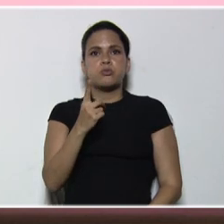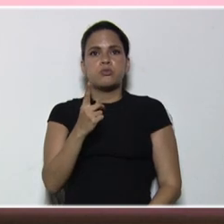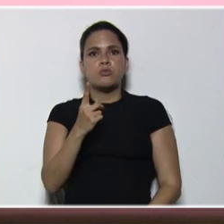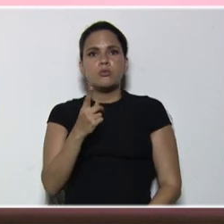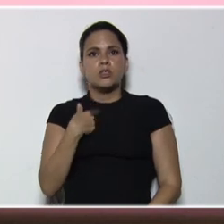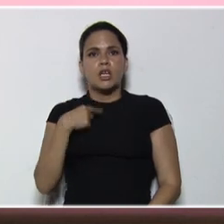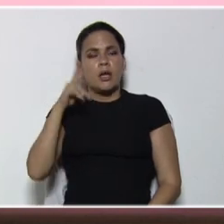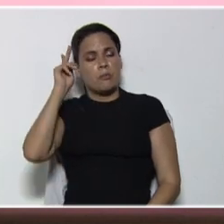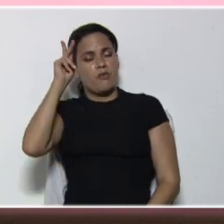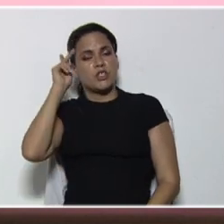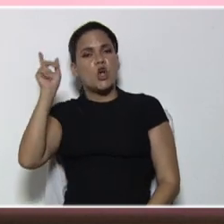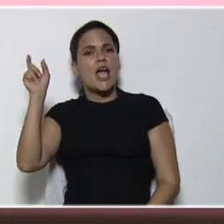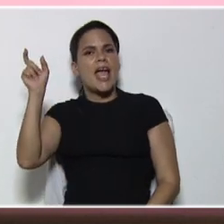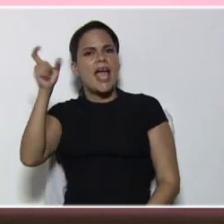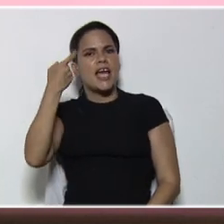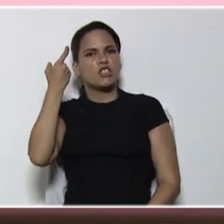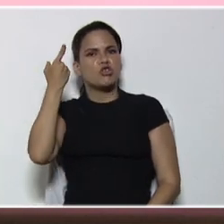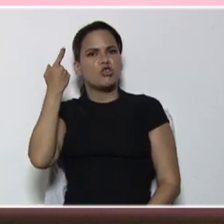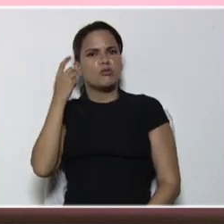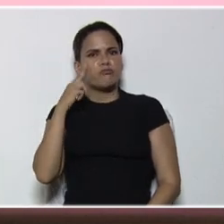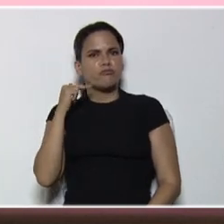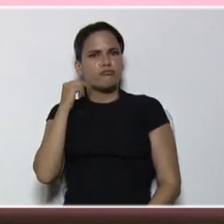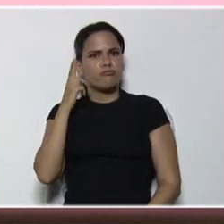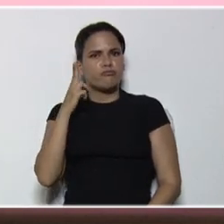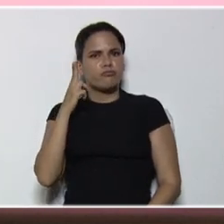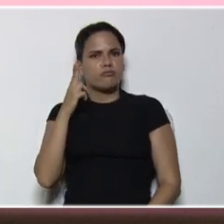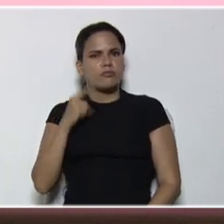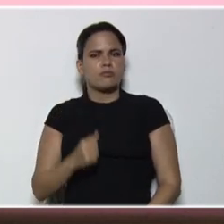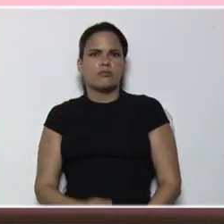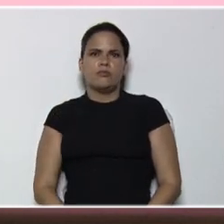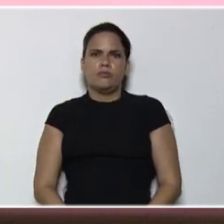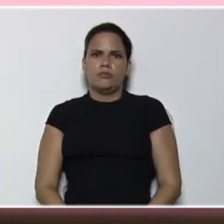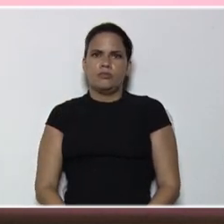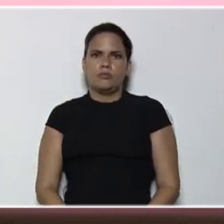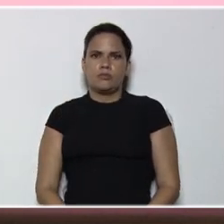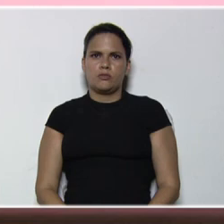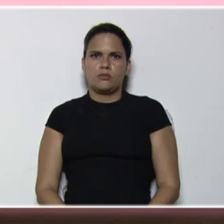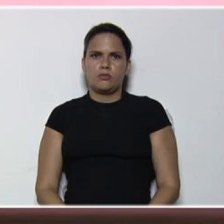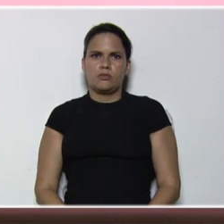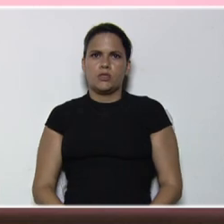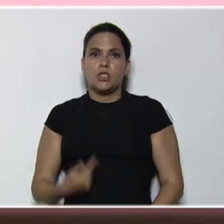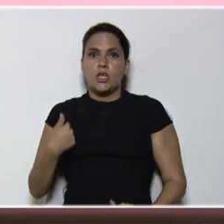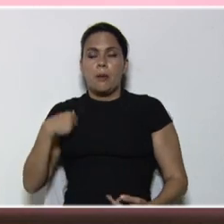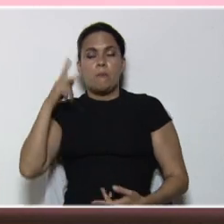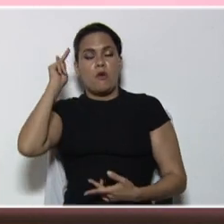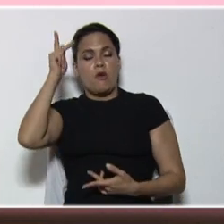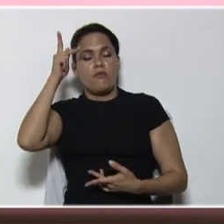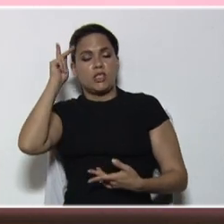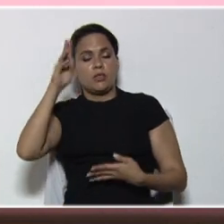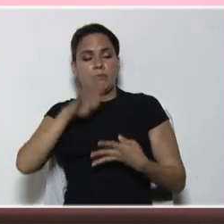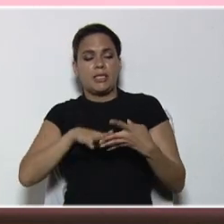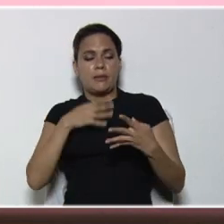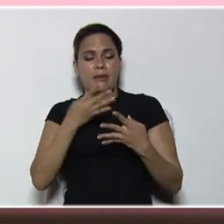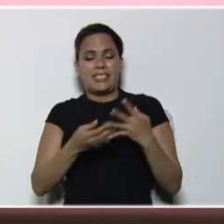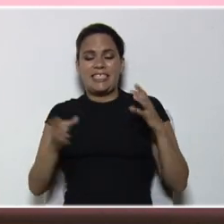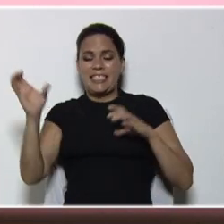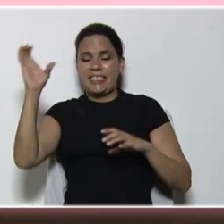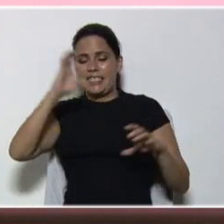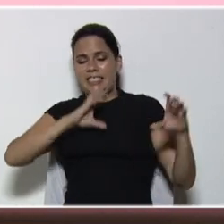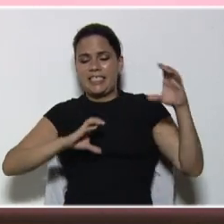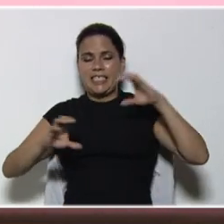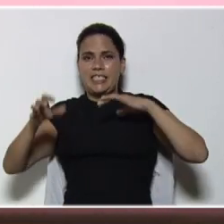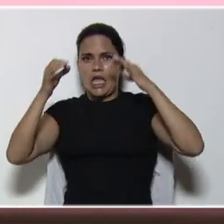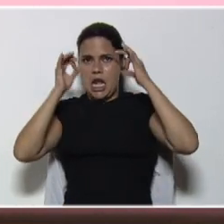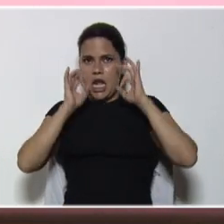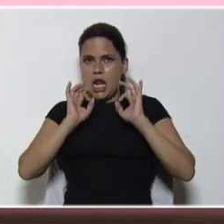el profesor, Gerson Rubín, docente de educación, media general, en las áreas, de matemáticas, y ciencias naturales, para el día de hoy,